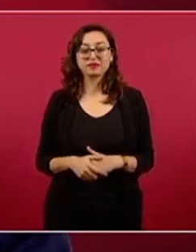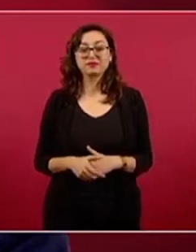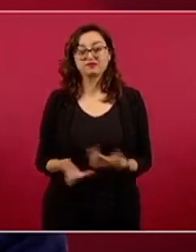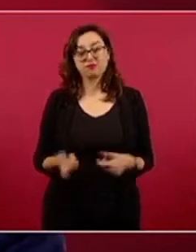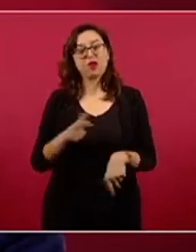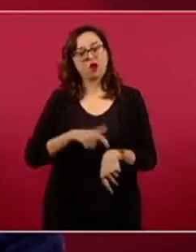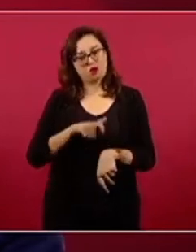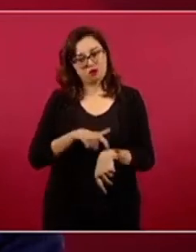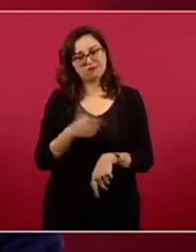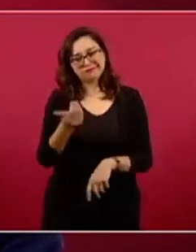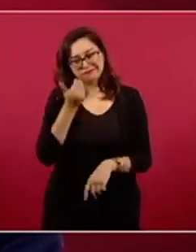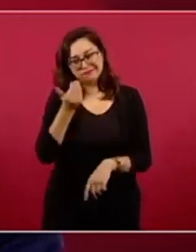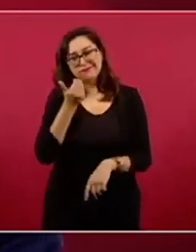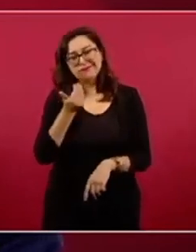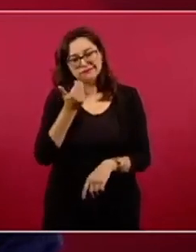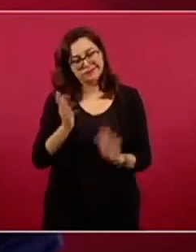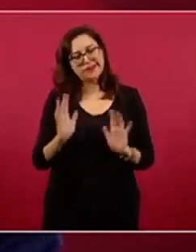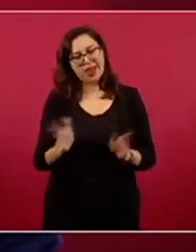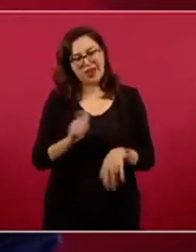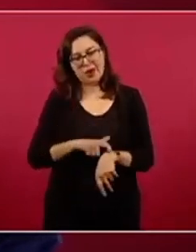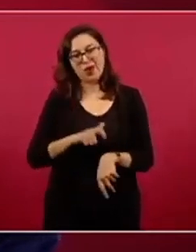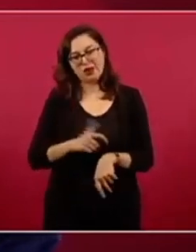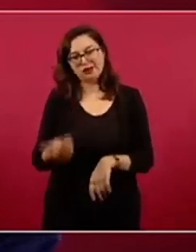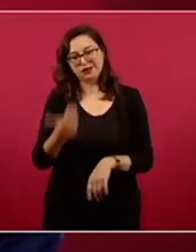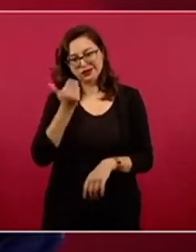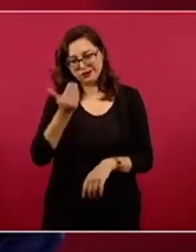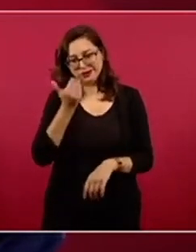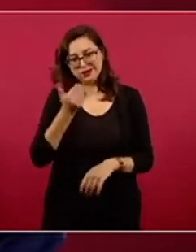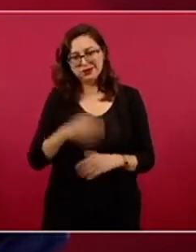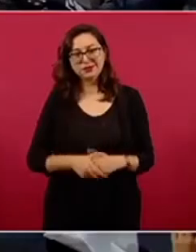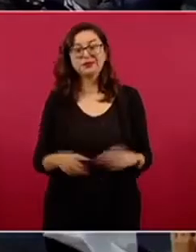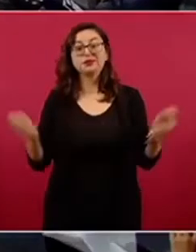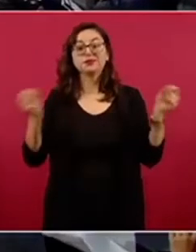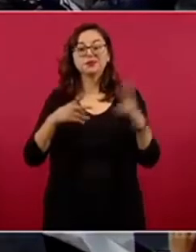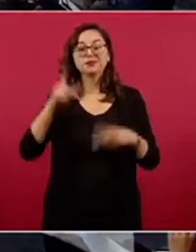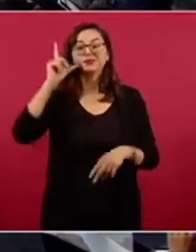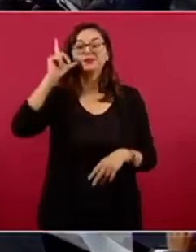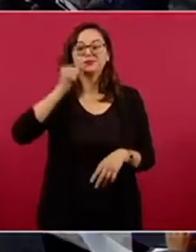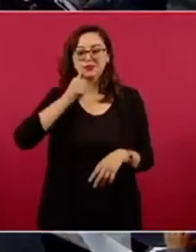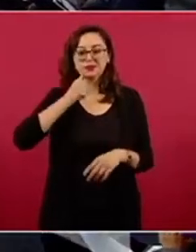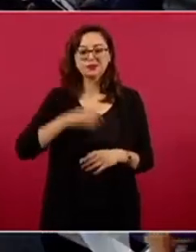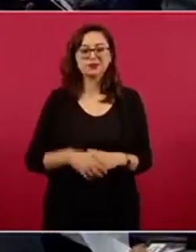ya es la hora, ¿no? Ya es la hora. Nos vemos mañana.